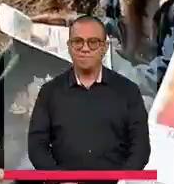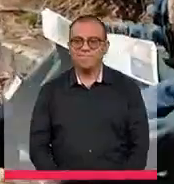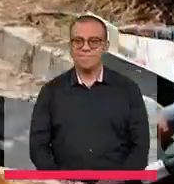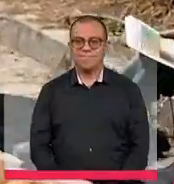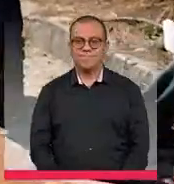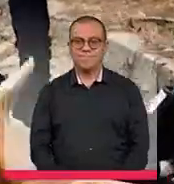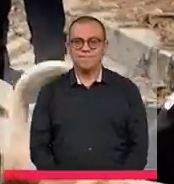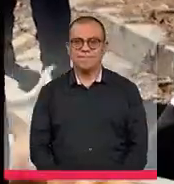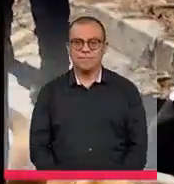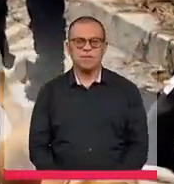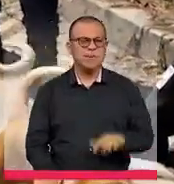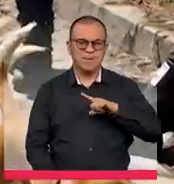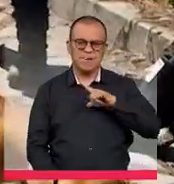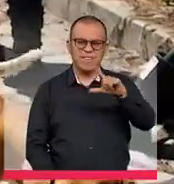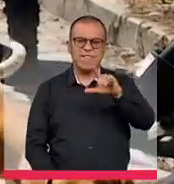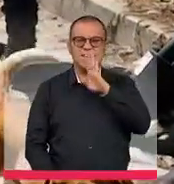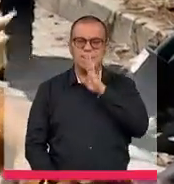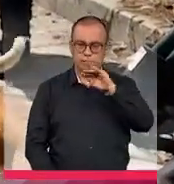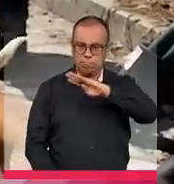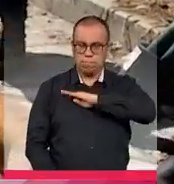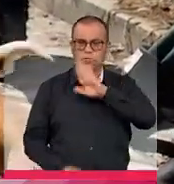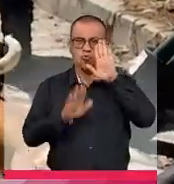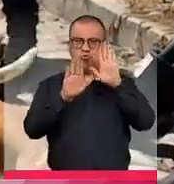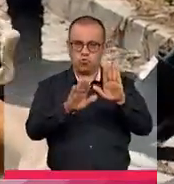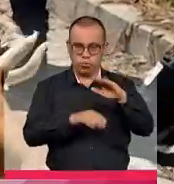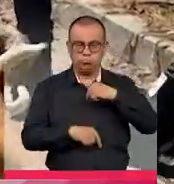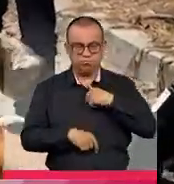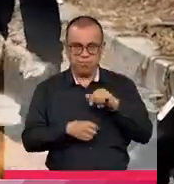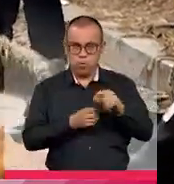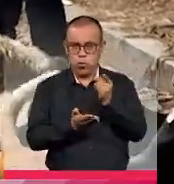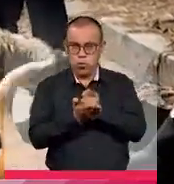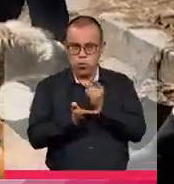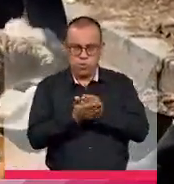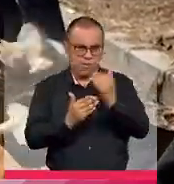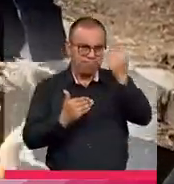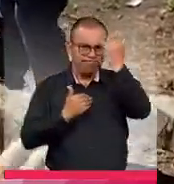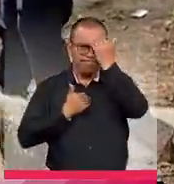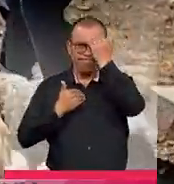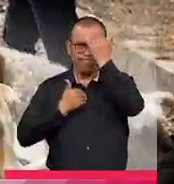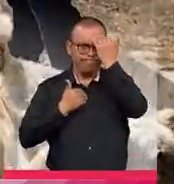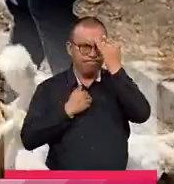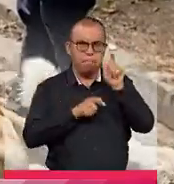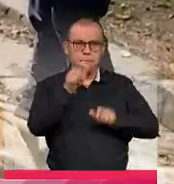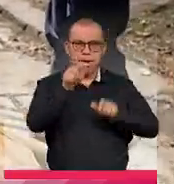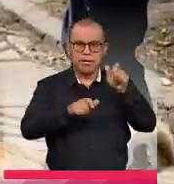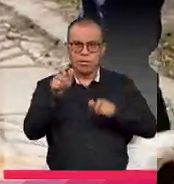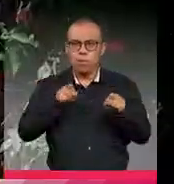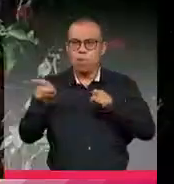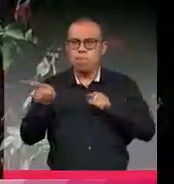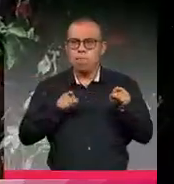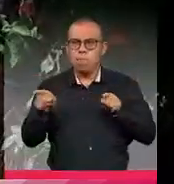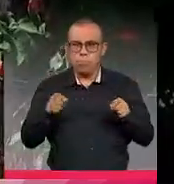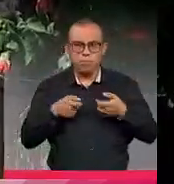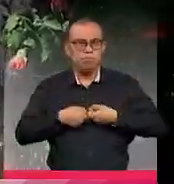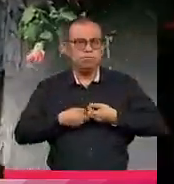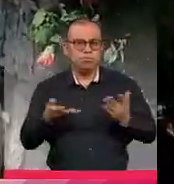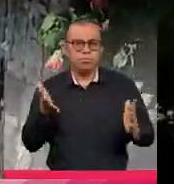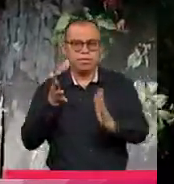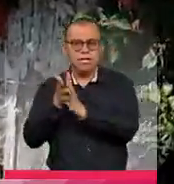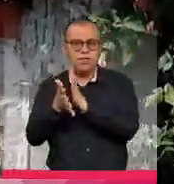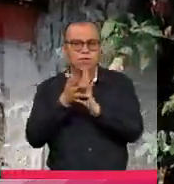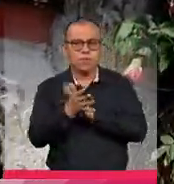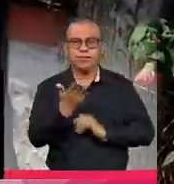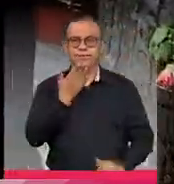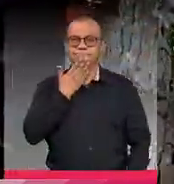La jornada fue liderada por la alcaldesa local de Usme y buscó generar conciencia para que los habitantes de esta zona tengan la información